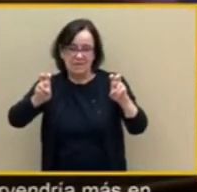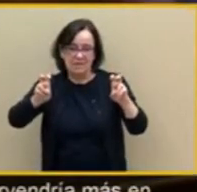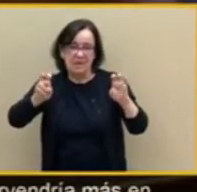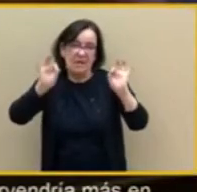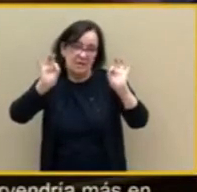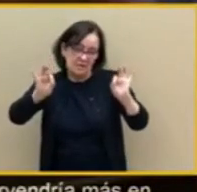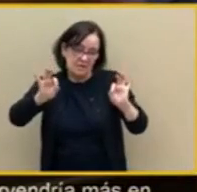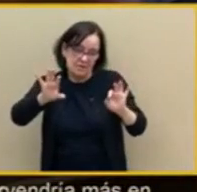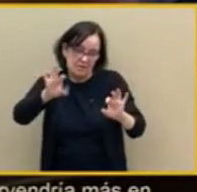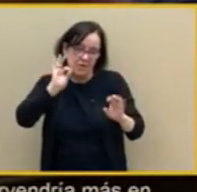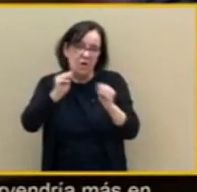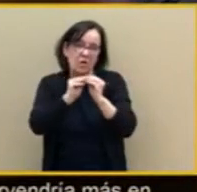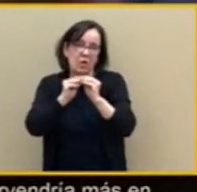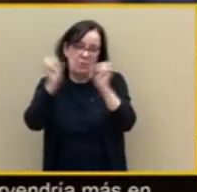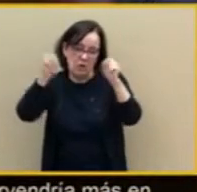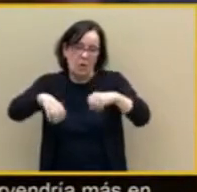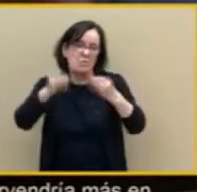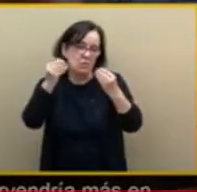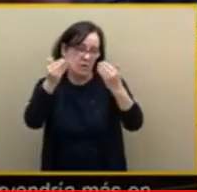Gracias, señor candidato.